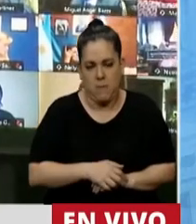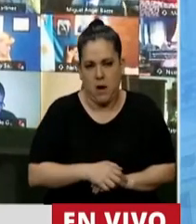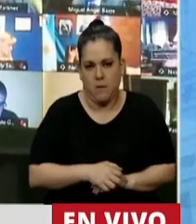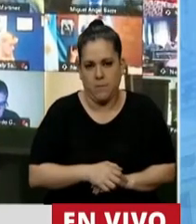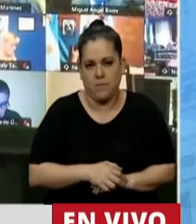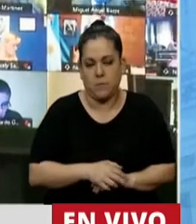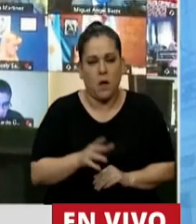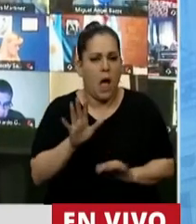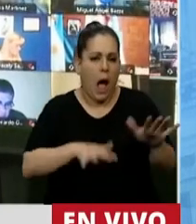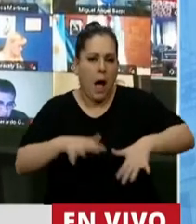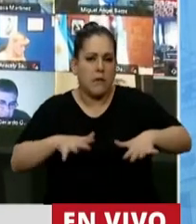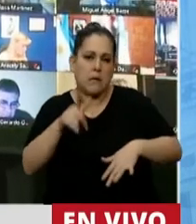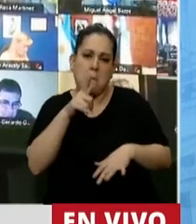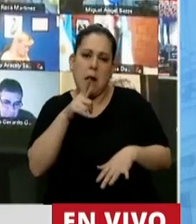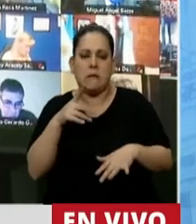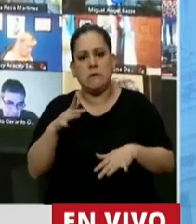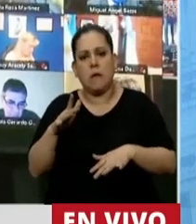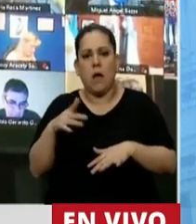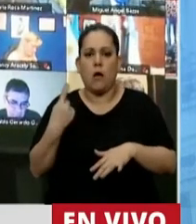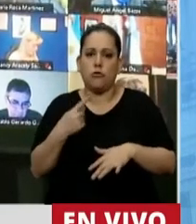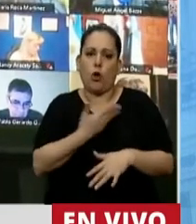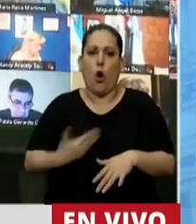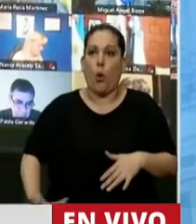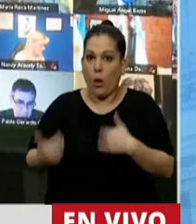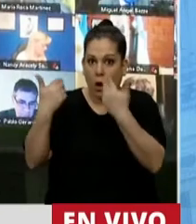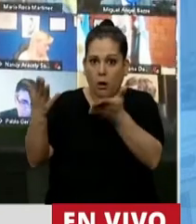pienso que con estas cosas le pedimos mucho al oficialismo.